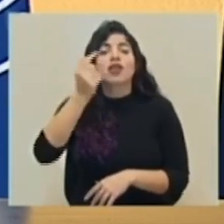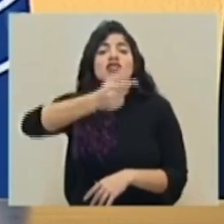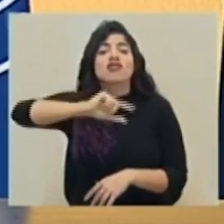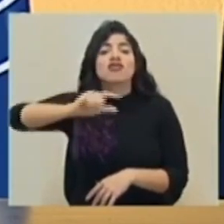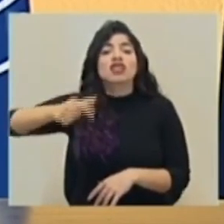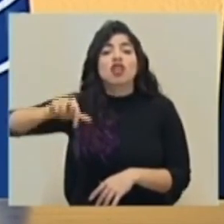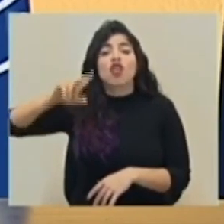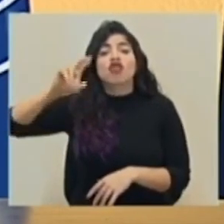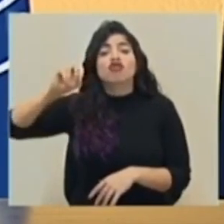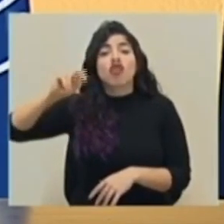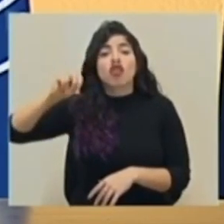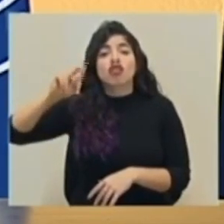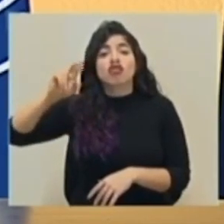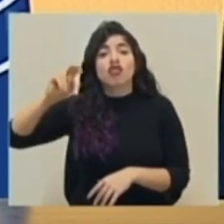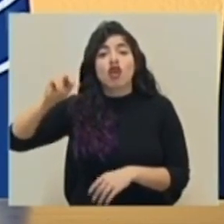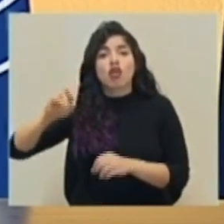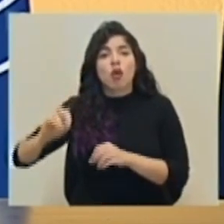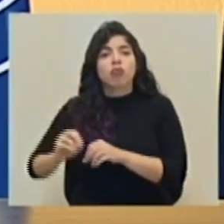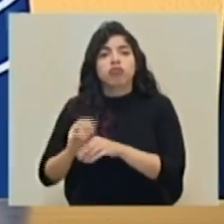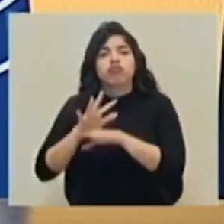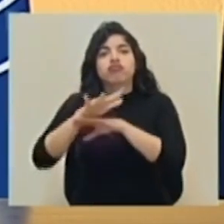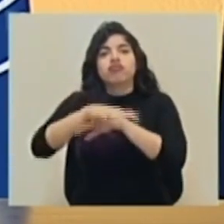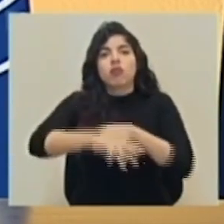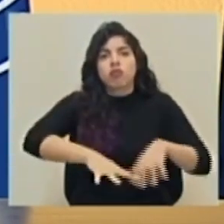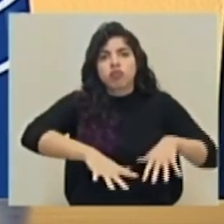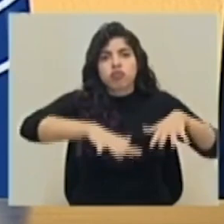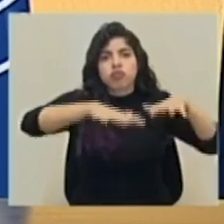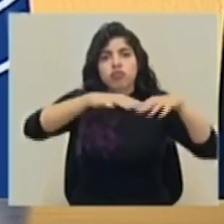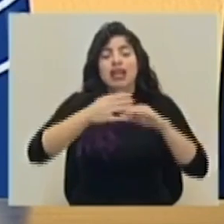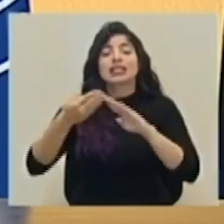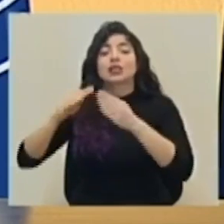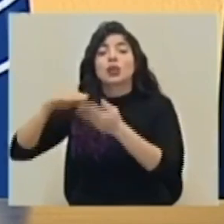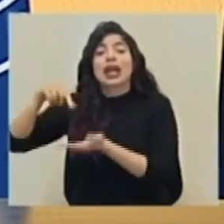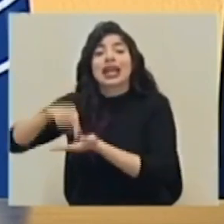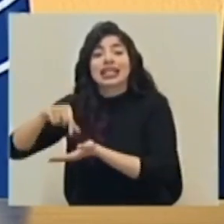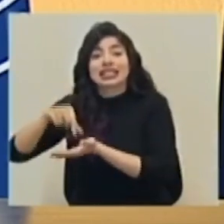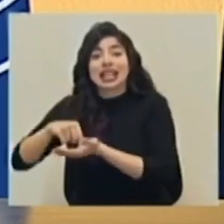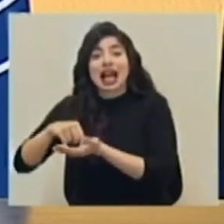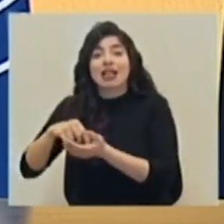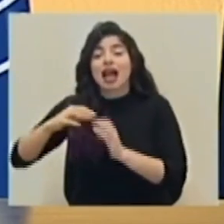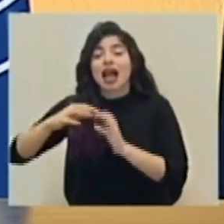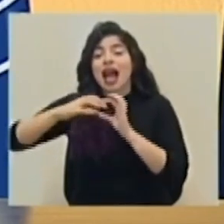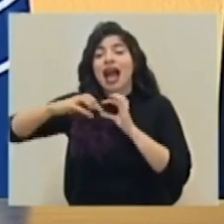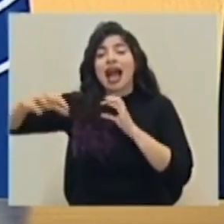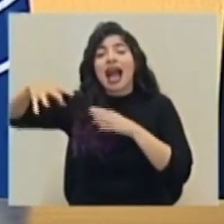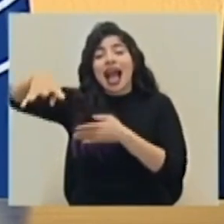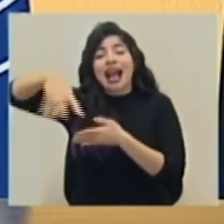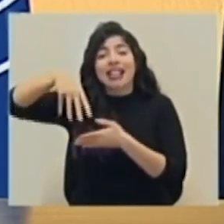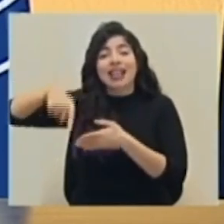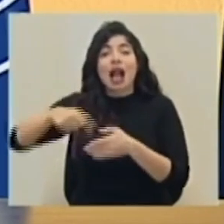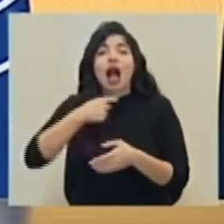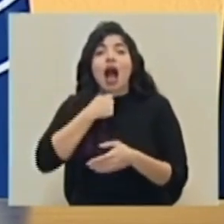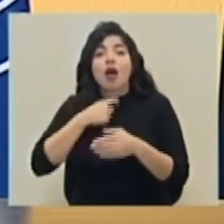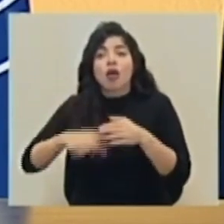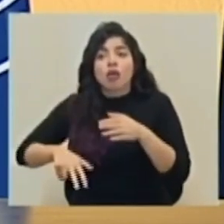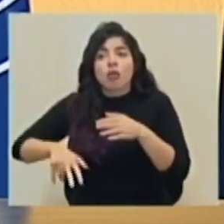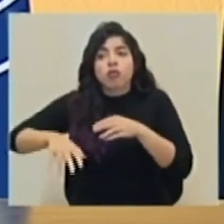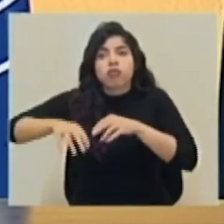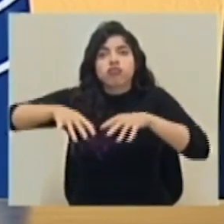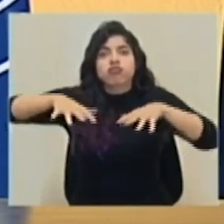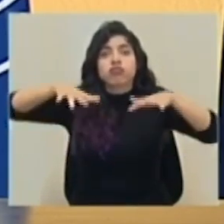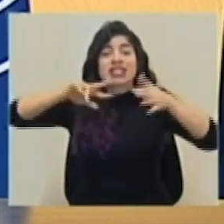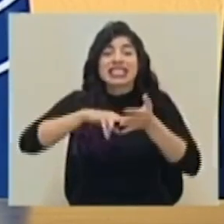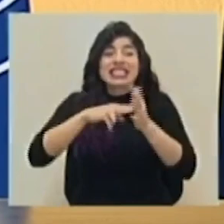Ronron y en Ciudad Quesada, por saturación de sistemas de alcantarillado. En términos generales, los comités de emergencia atendieron